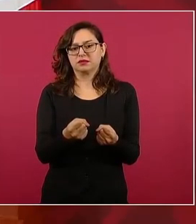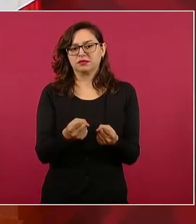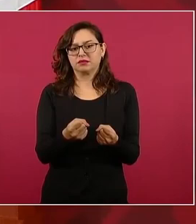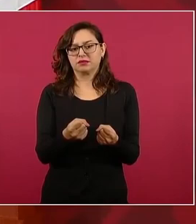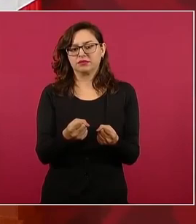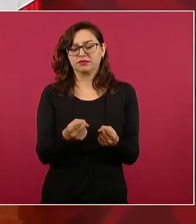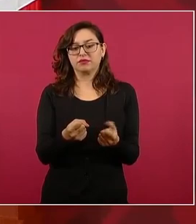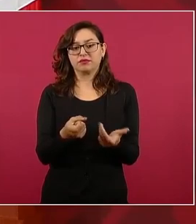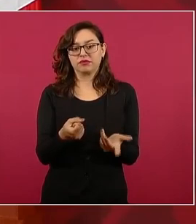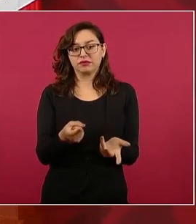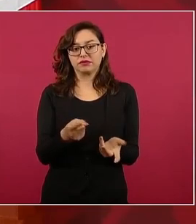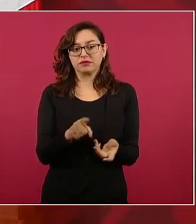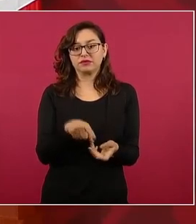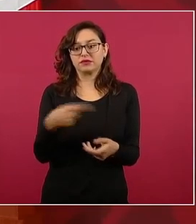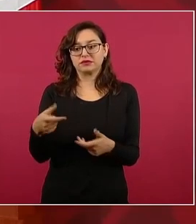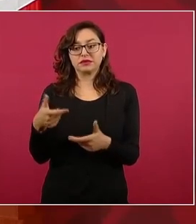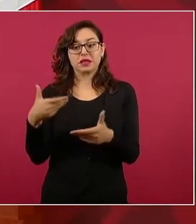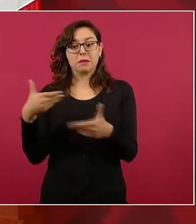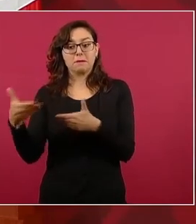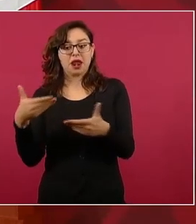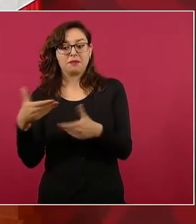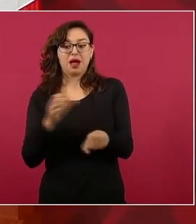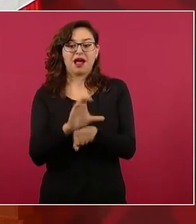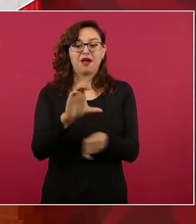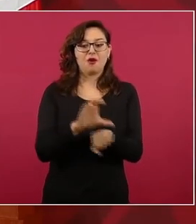Panamá pertenecía a Colombia